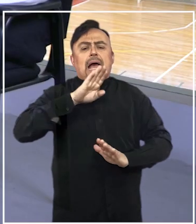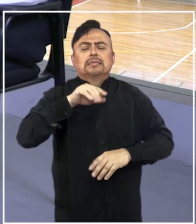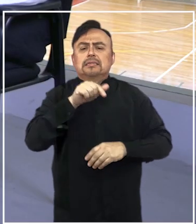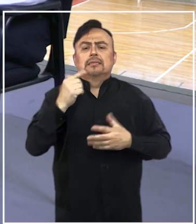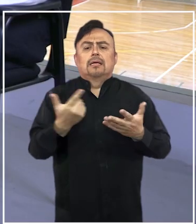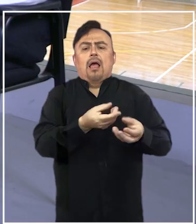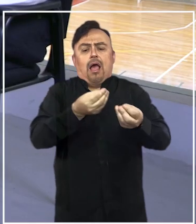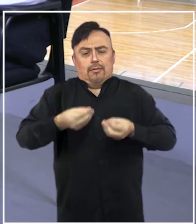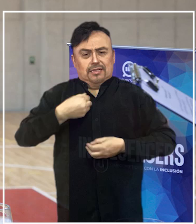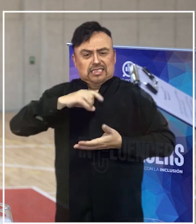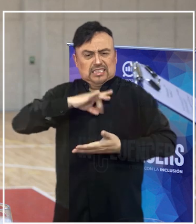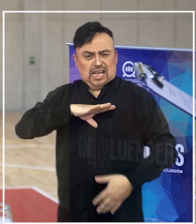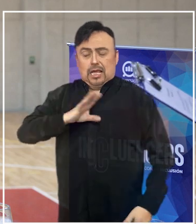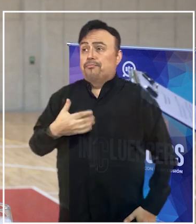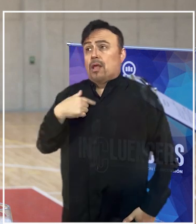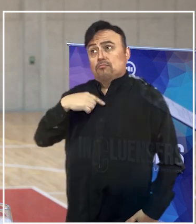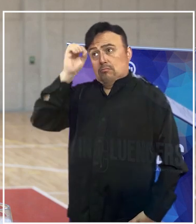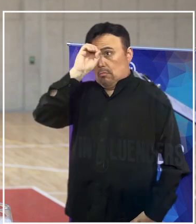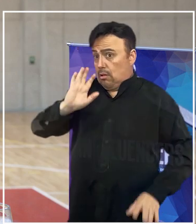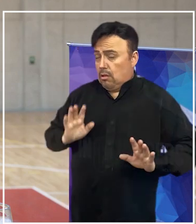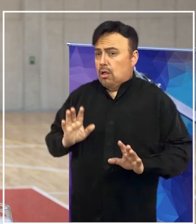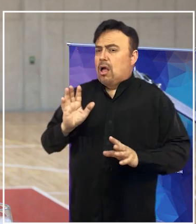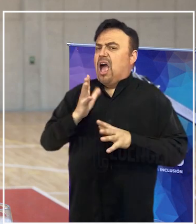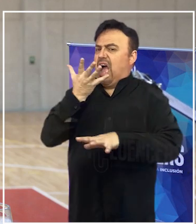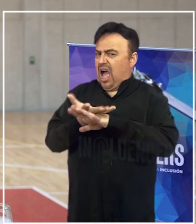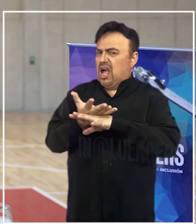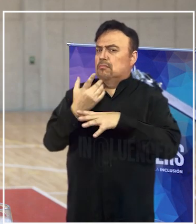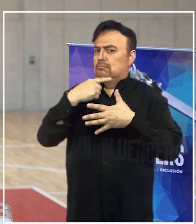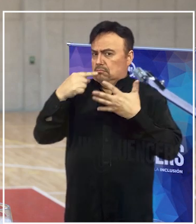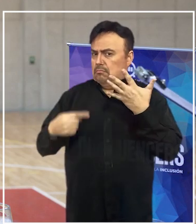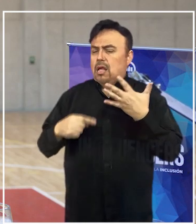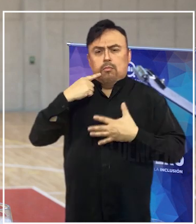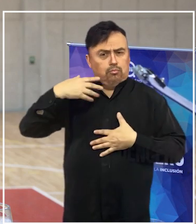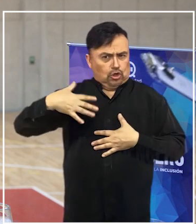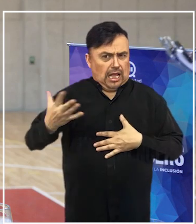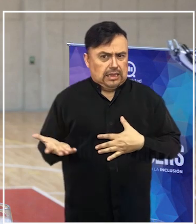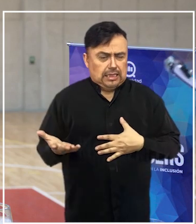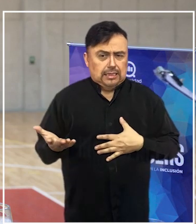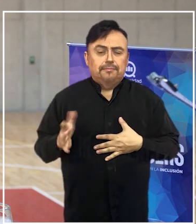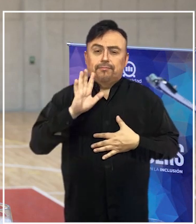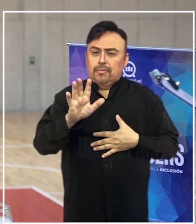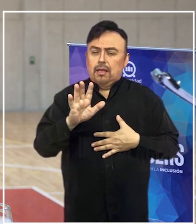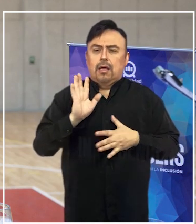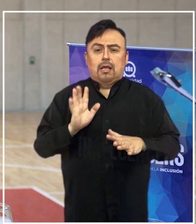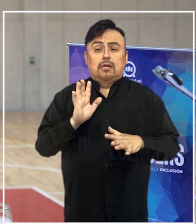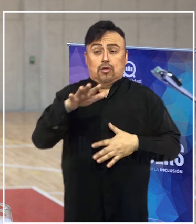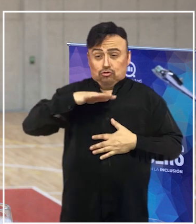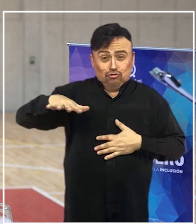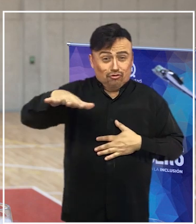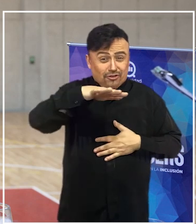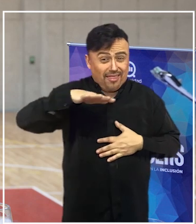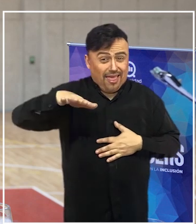país? Yo diría que hay varios detalles que yo considero muy relevantes, particularmente como sociedad.